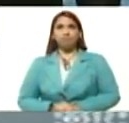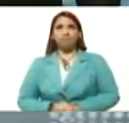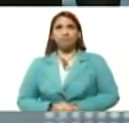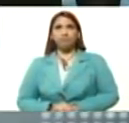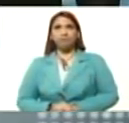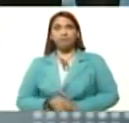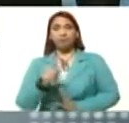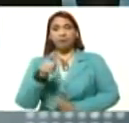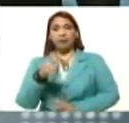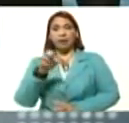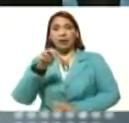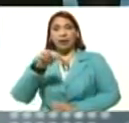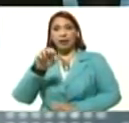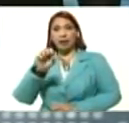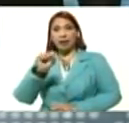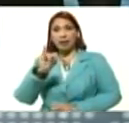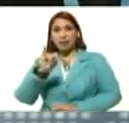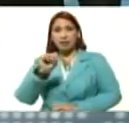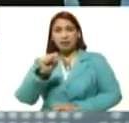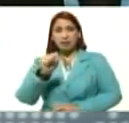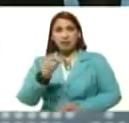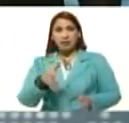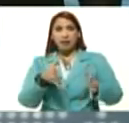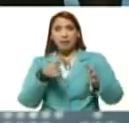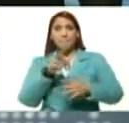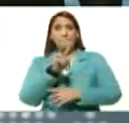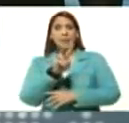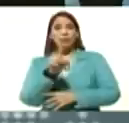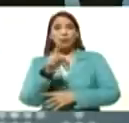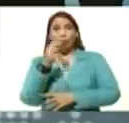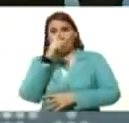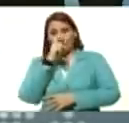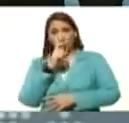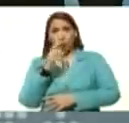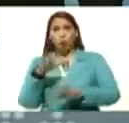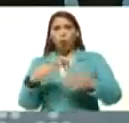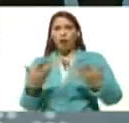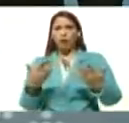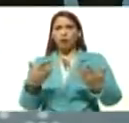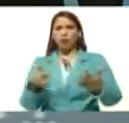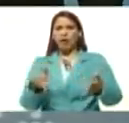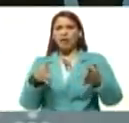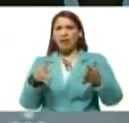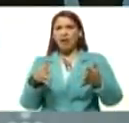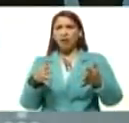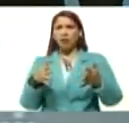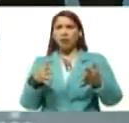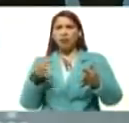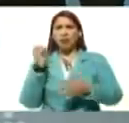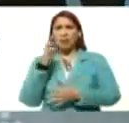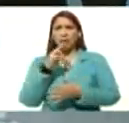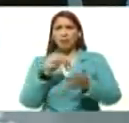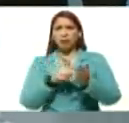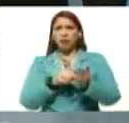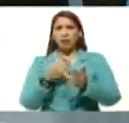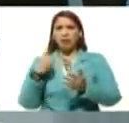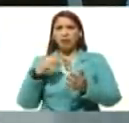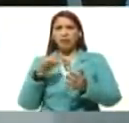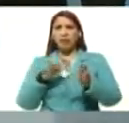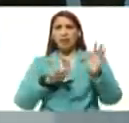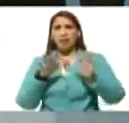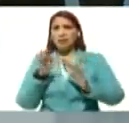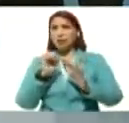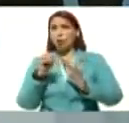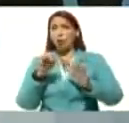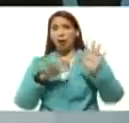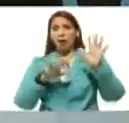Génesis tiene 21 años, cuando ellos ganaron la asamblea nacional, tenía 15 años, 14 años, no se te olvide